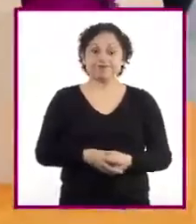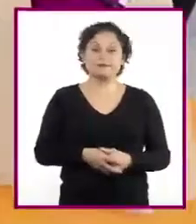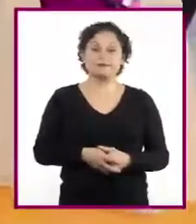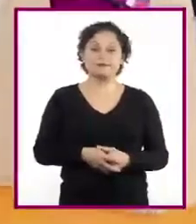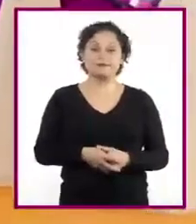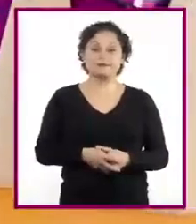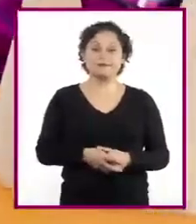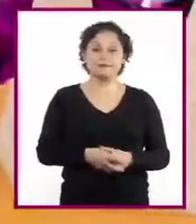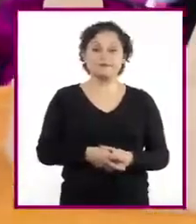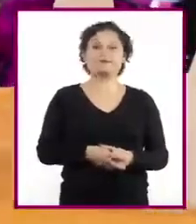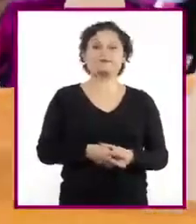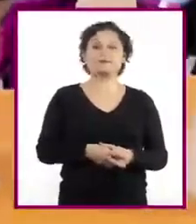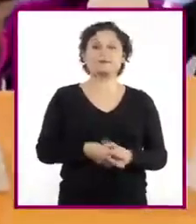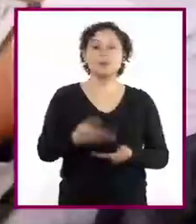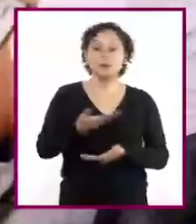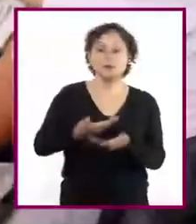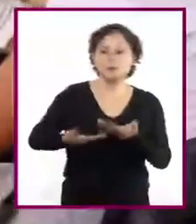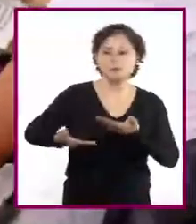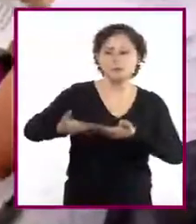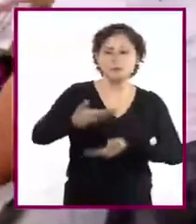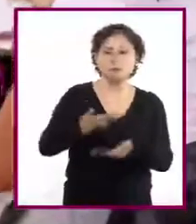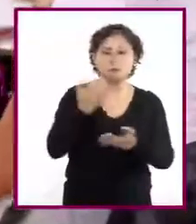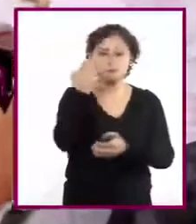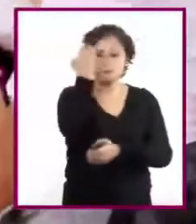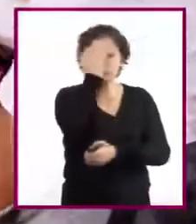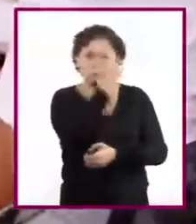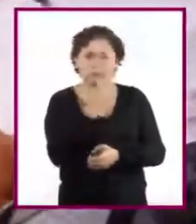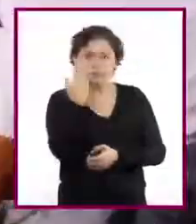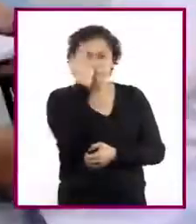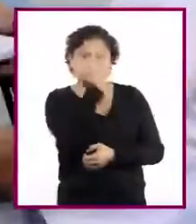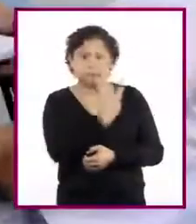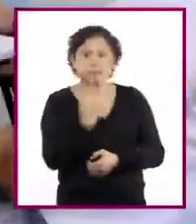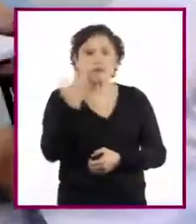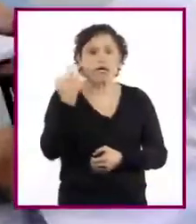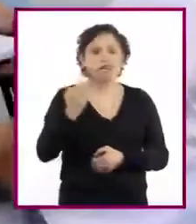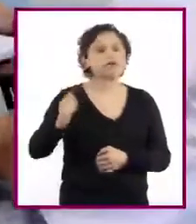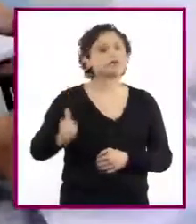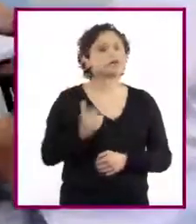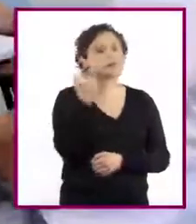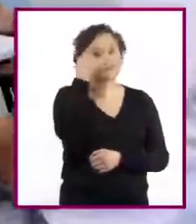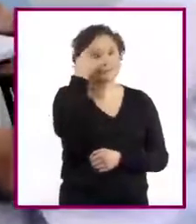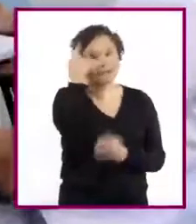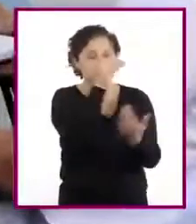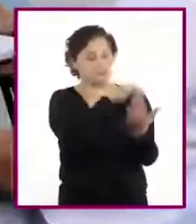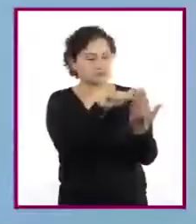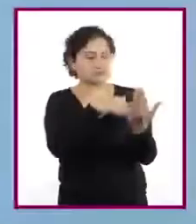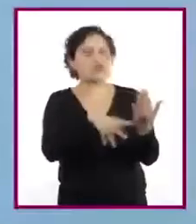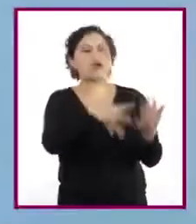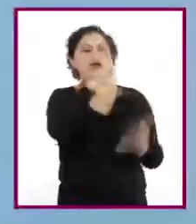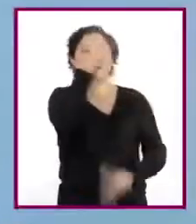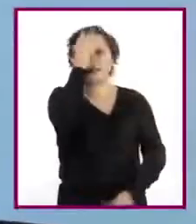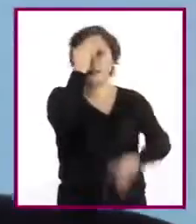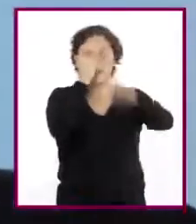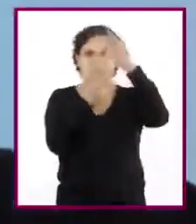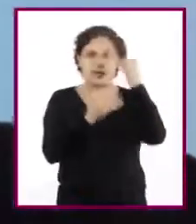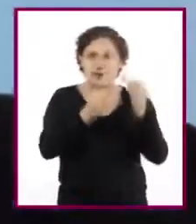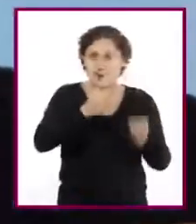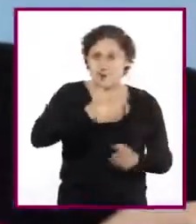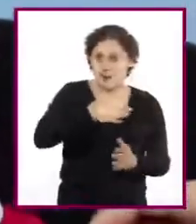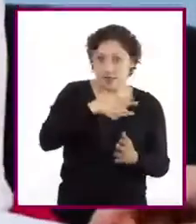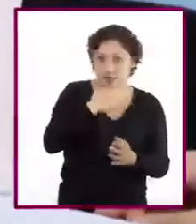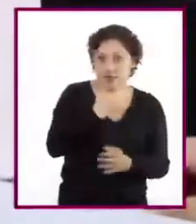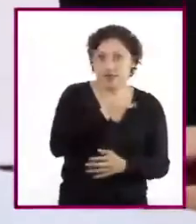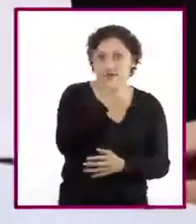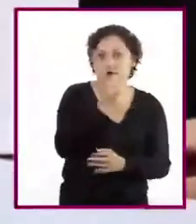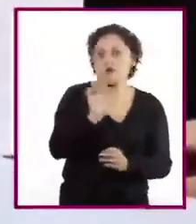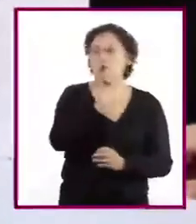La revisión colaborativa se puede considerar como una oportunidad para aprender. Tanto de los errores propios como de